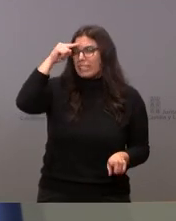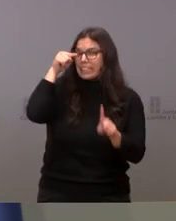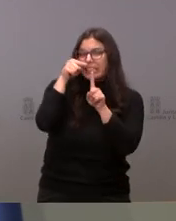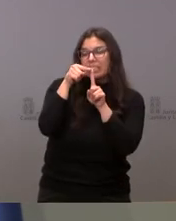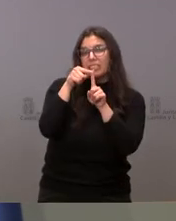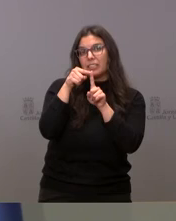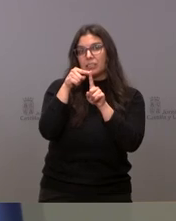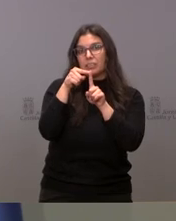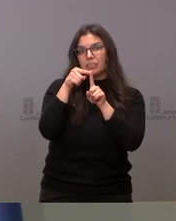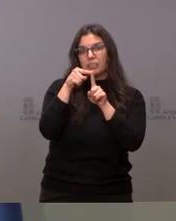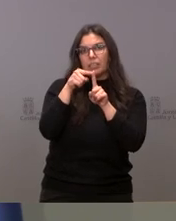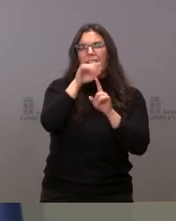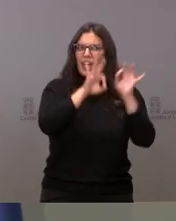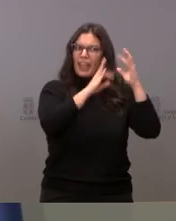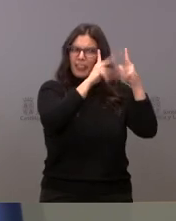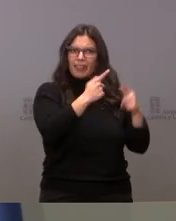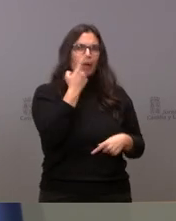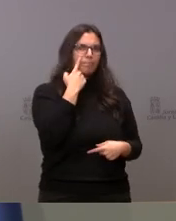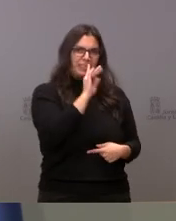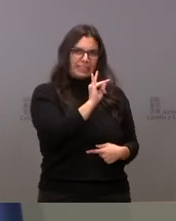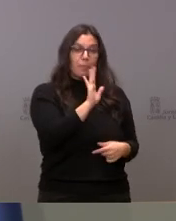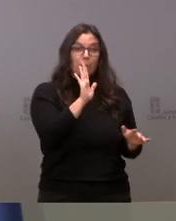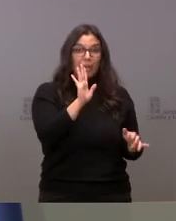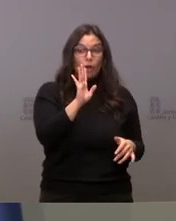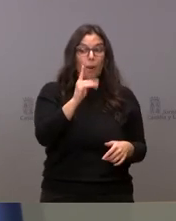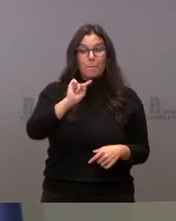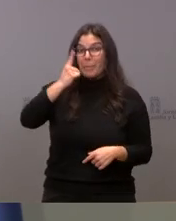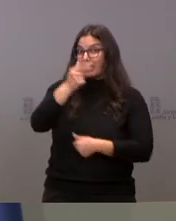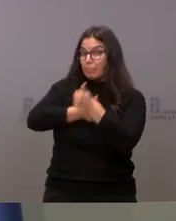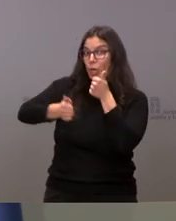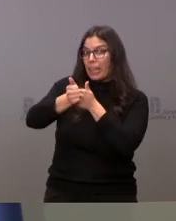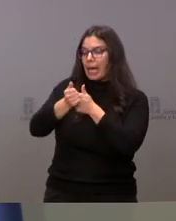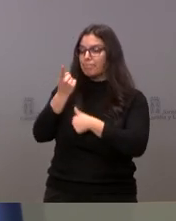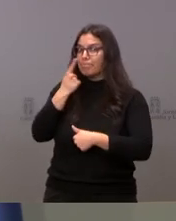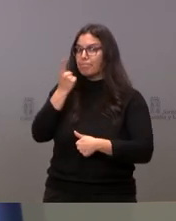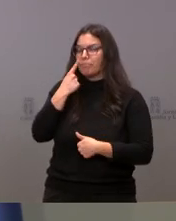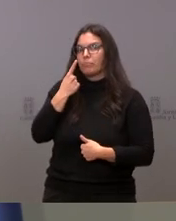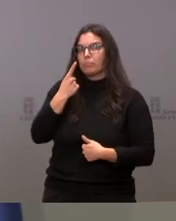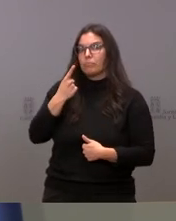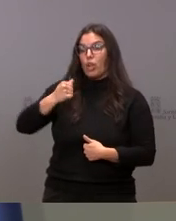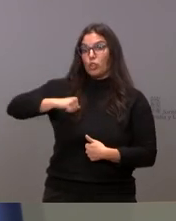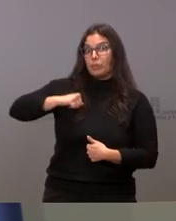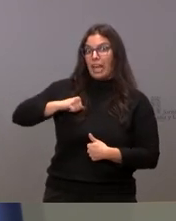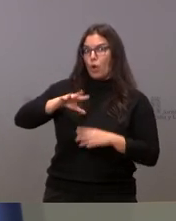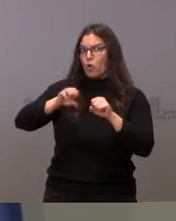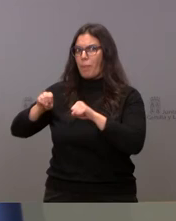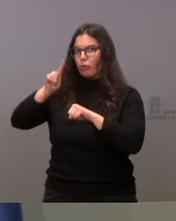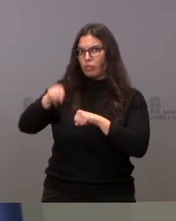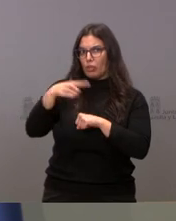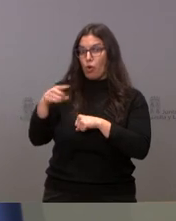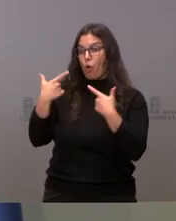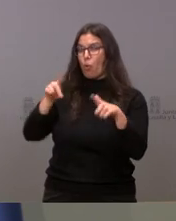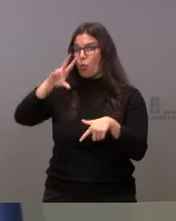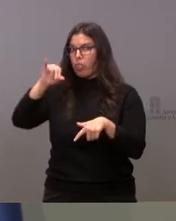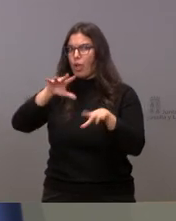o no dejando de mirar la incidencia, es la saturación hospitalaria y la saturación de nuestras UCIs. En este momento ninguna de las